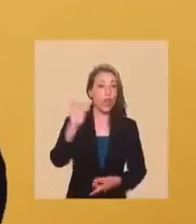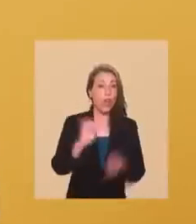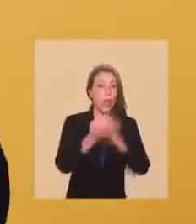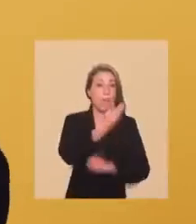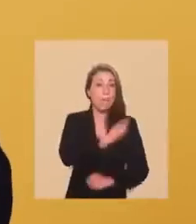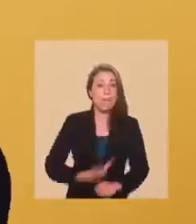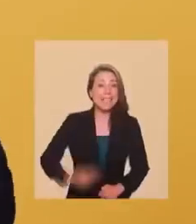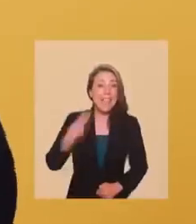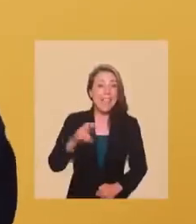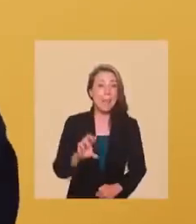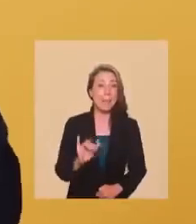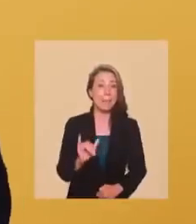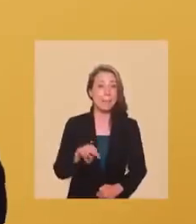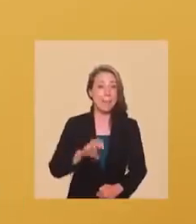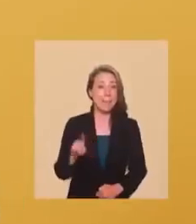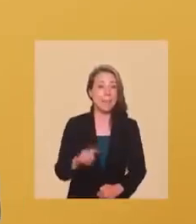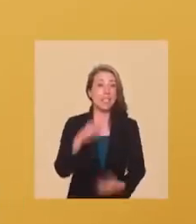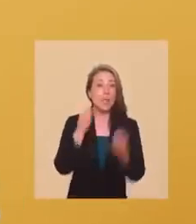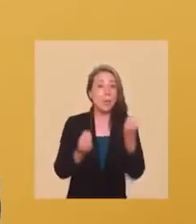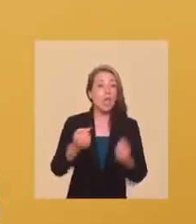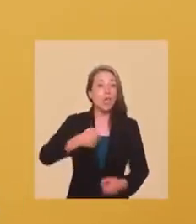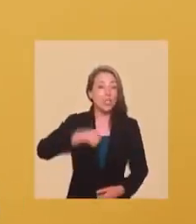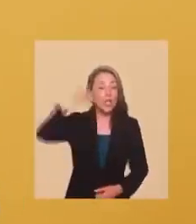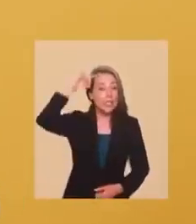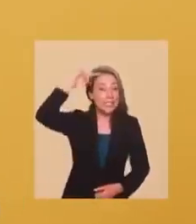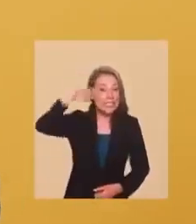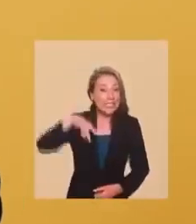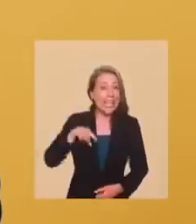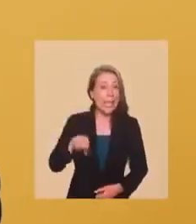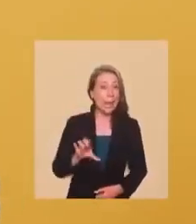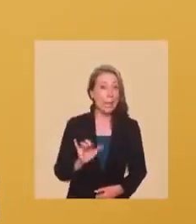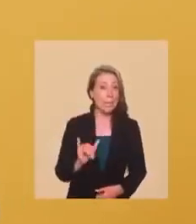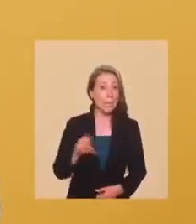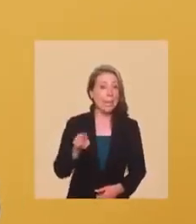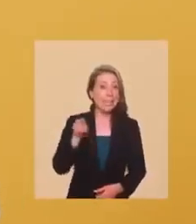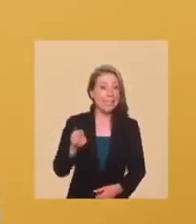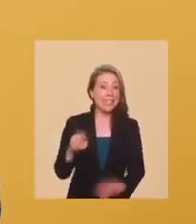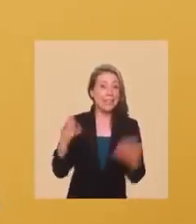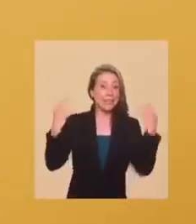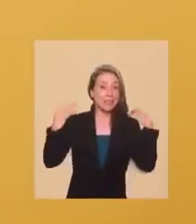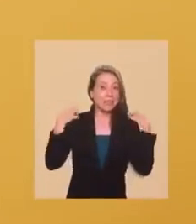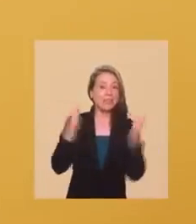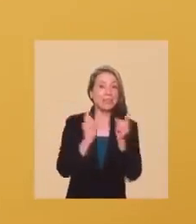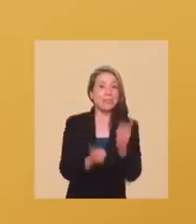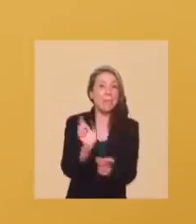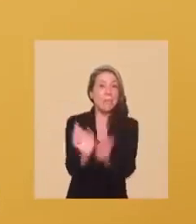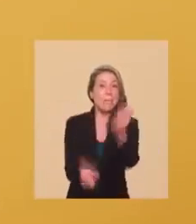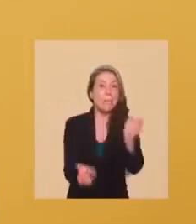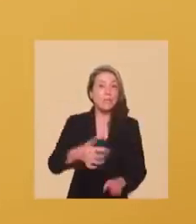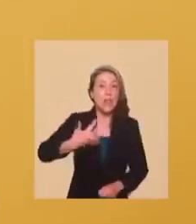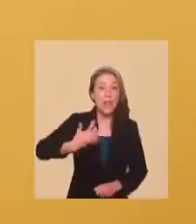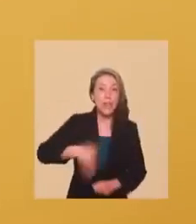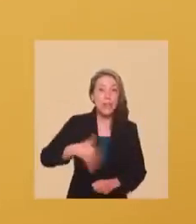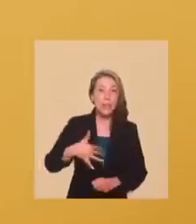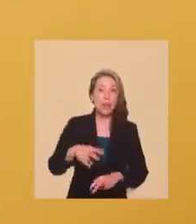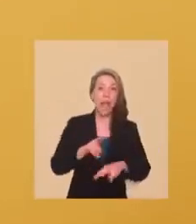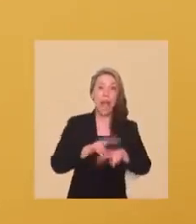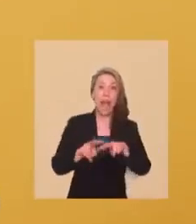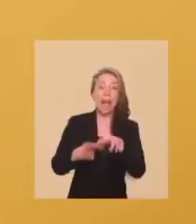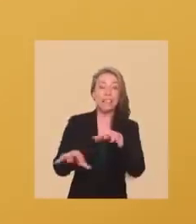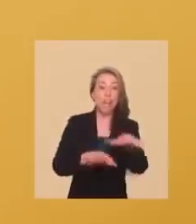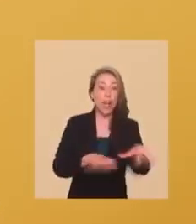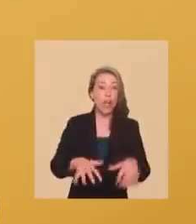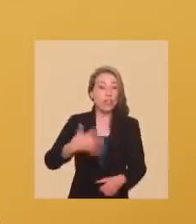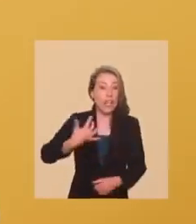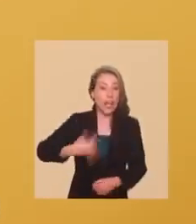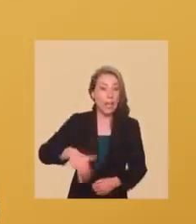Voy a ser el presidente de las pymes. Porque sé que las pymes son dirigidas por personas extraordinarias,